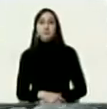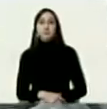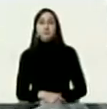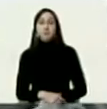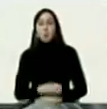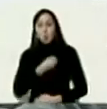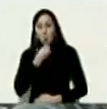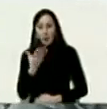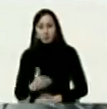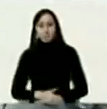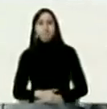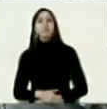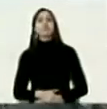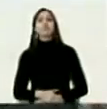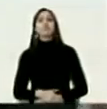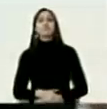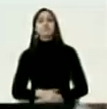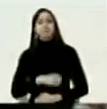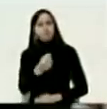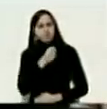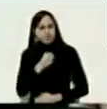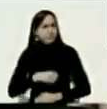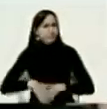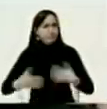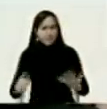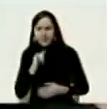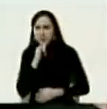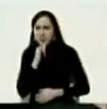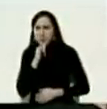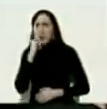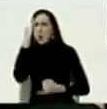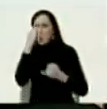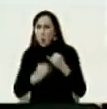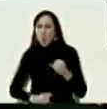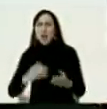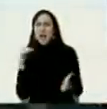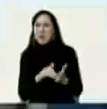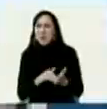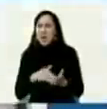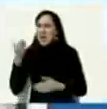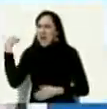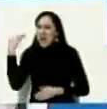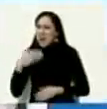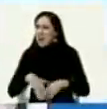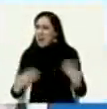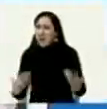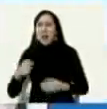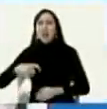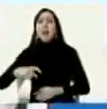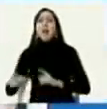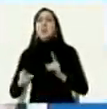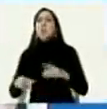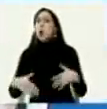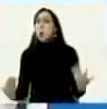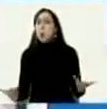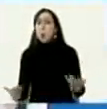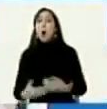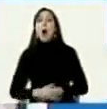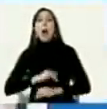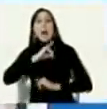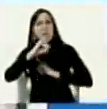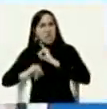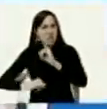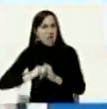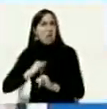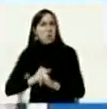Bueno, esta rueda de prensa, ¿cuándo fue la última vez que hicimos la rueda de prensa? Necesaria, internacional.